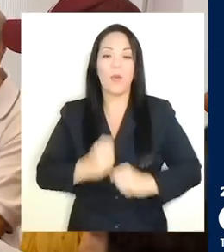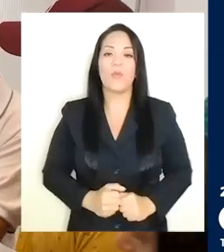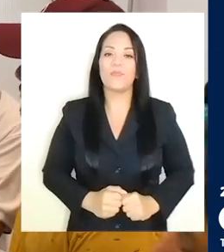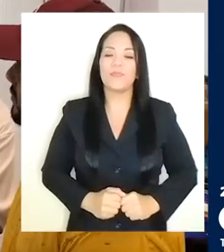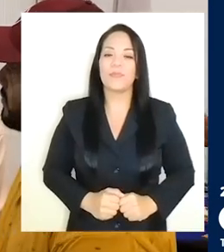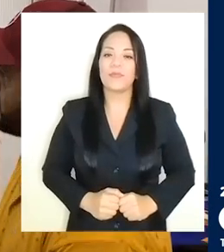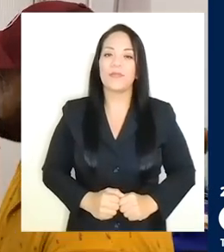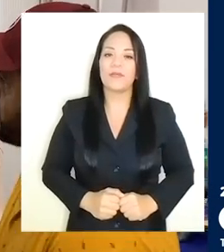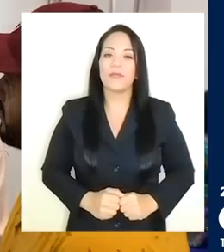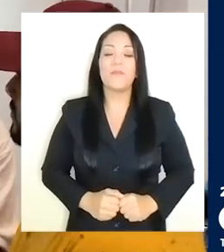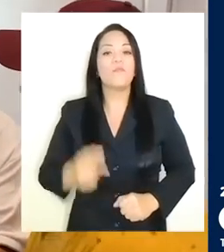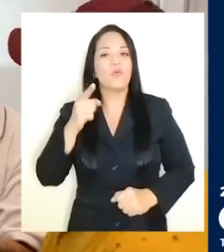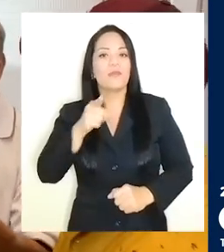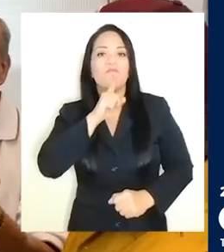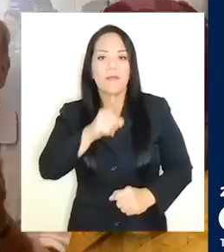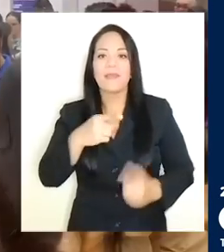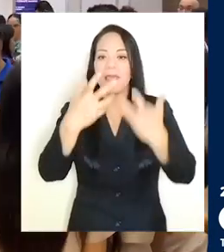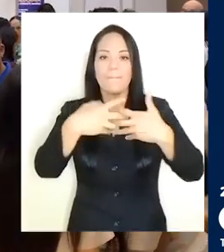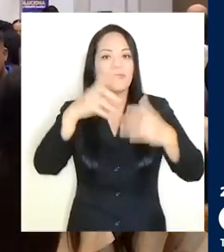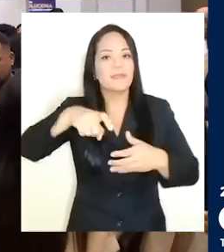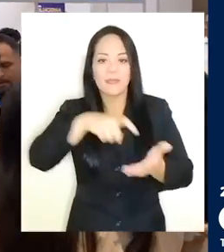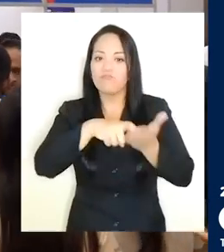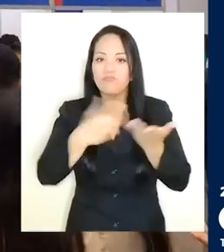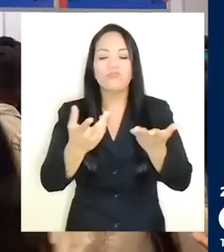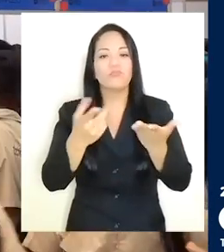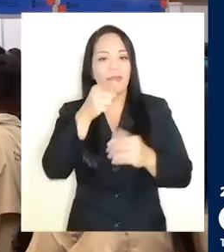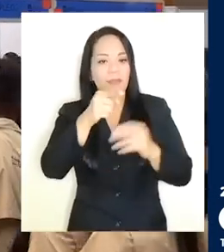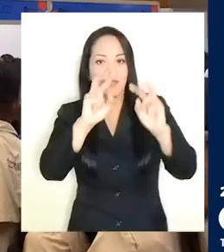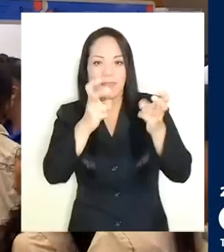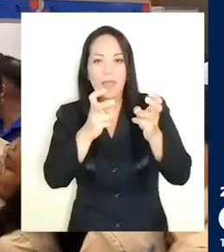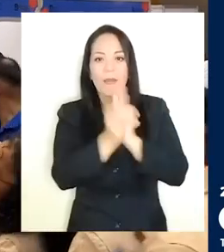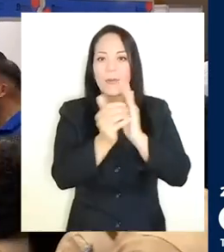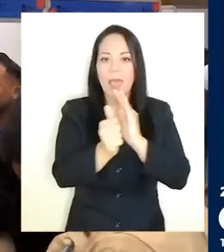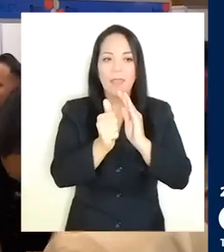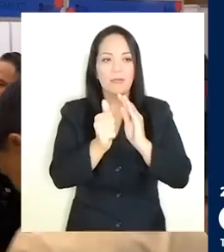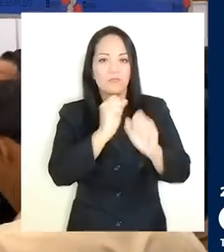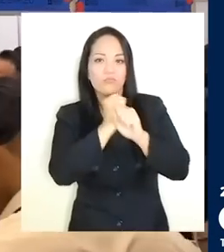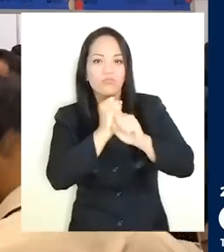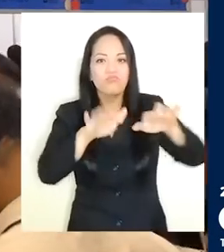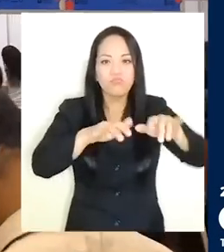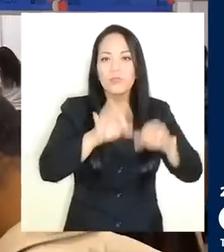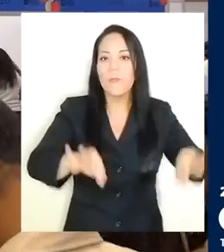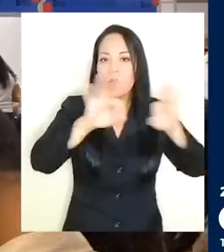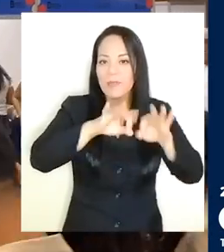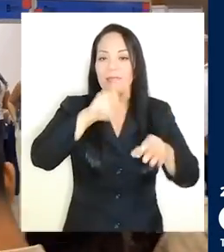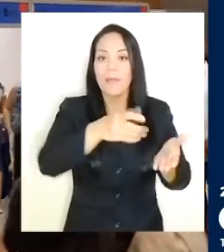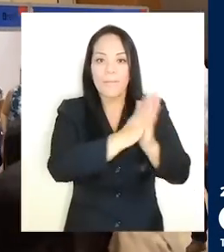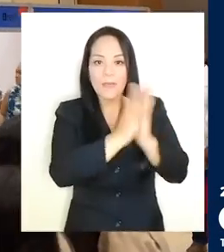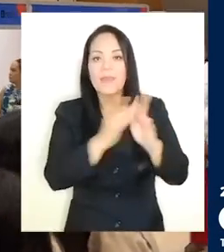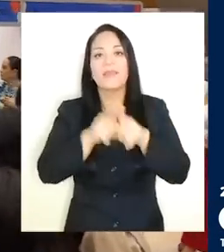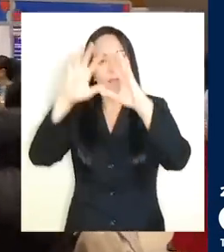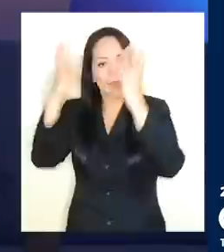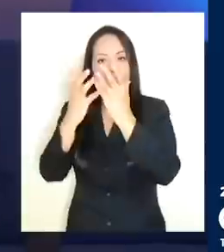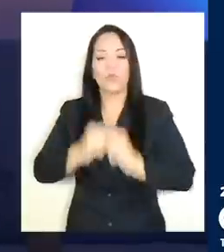¿Por qué? Porque no solo existe una demanda grande en el país para todo este tipo de habilidades técnicas en ciberseguridad, pero a nivel global también.